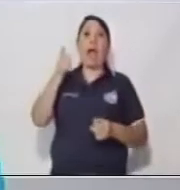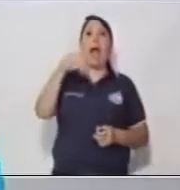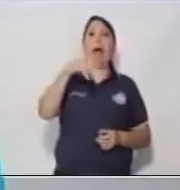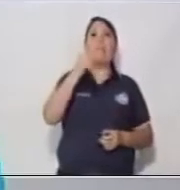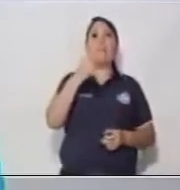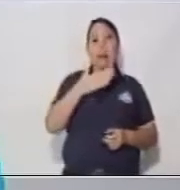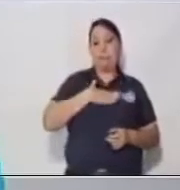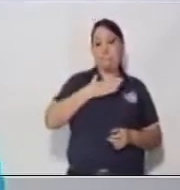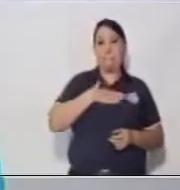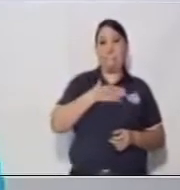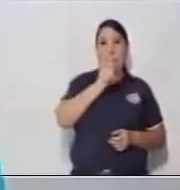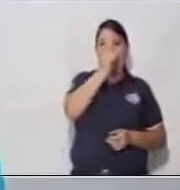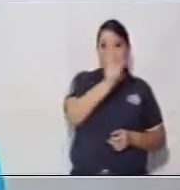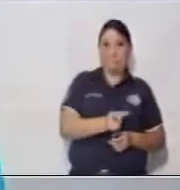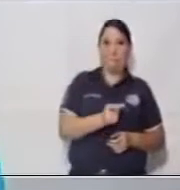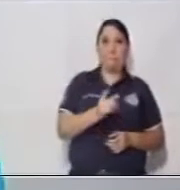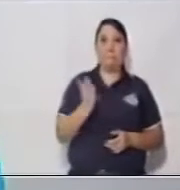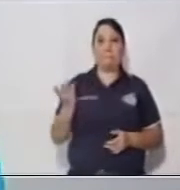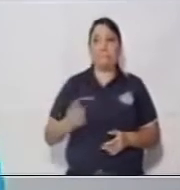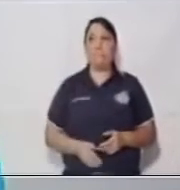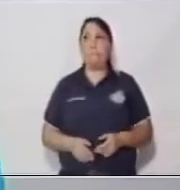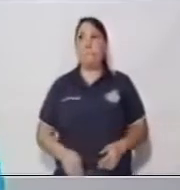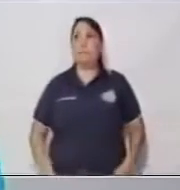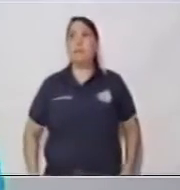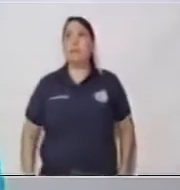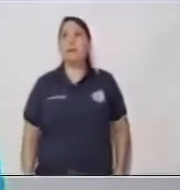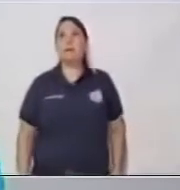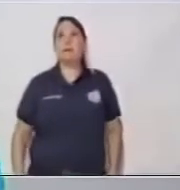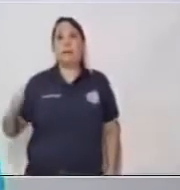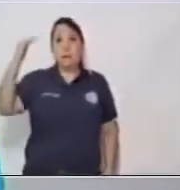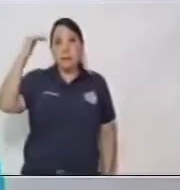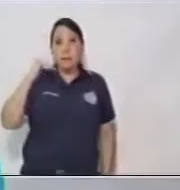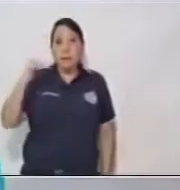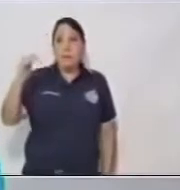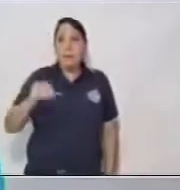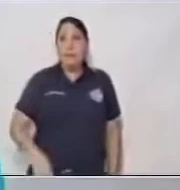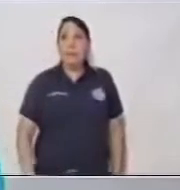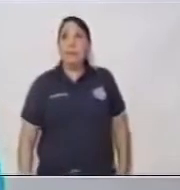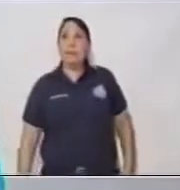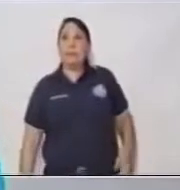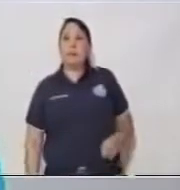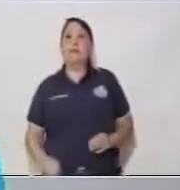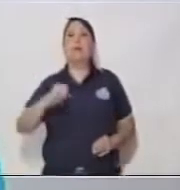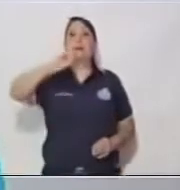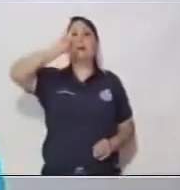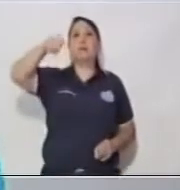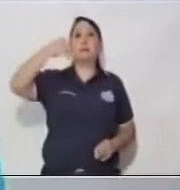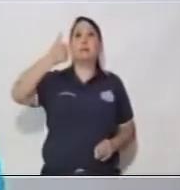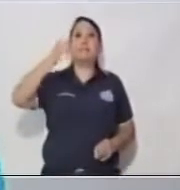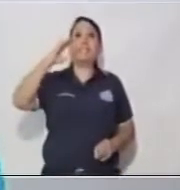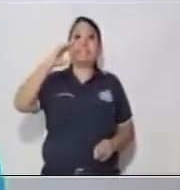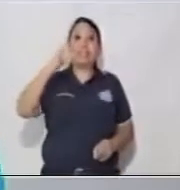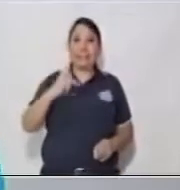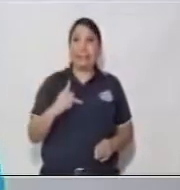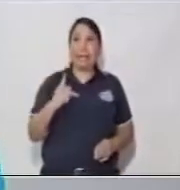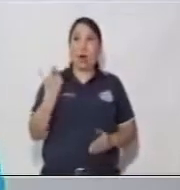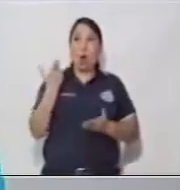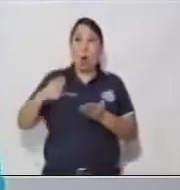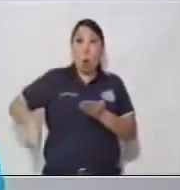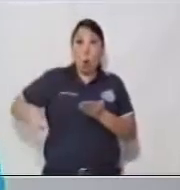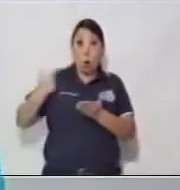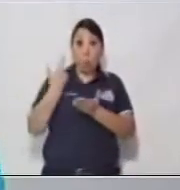se llama Amada. Luego la siguiente oración dice, Jack compró